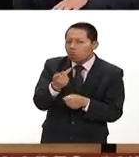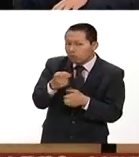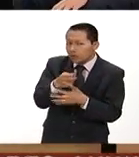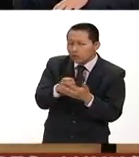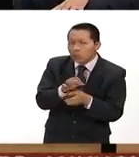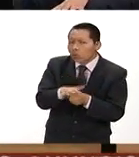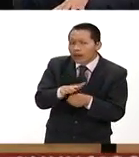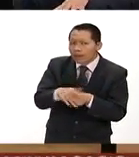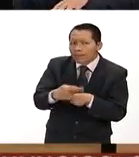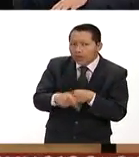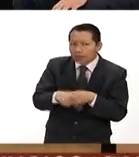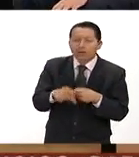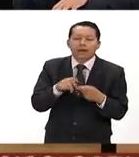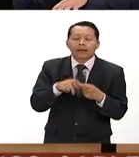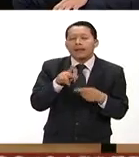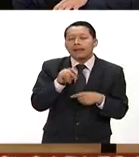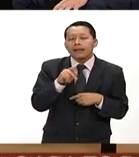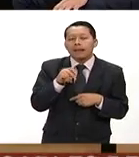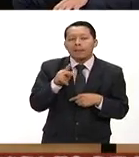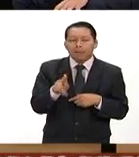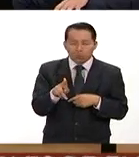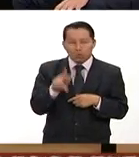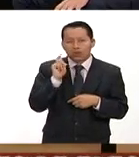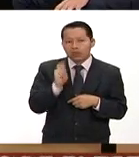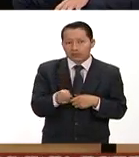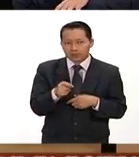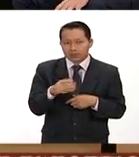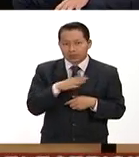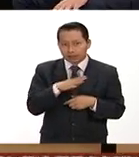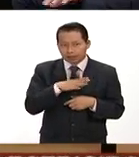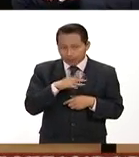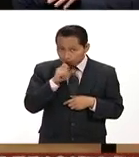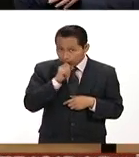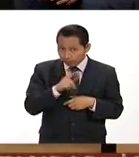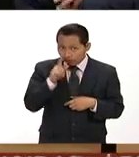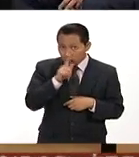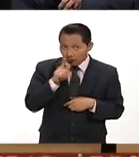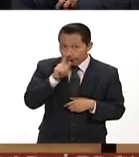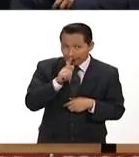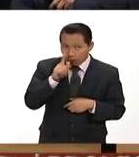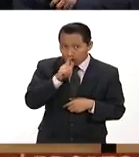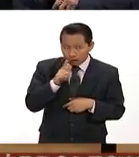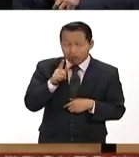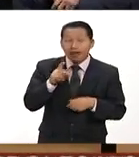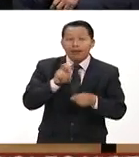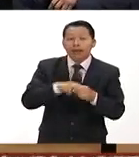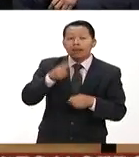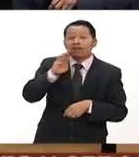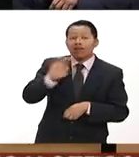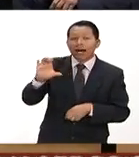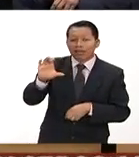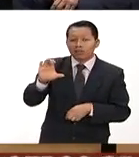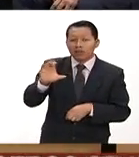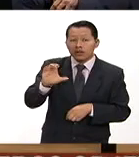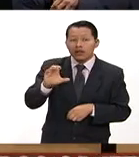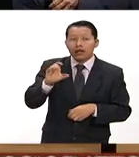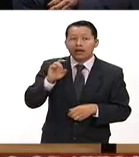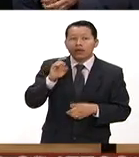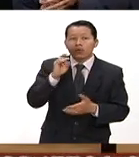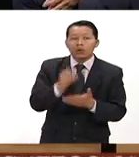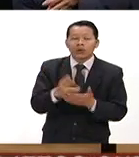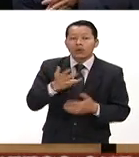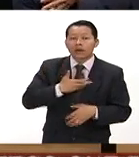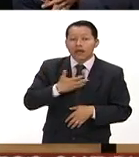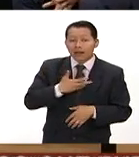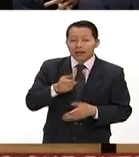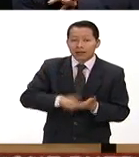desaparecer? por ejemplo el Kikapú que es esta lengua en Baja California que ya nada más exclusivamente tiene